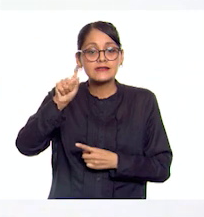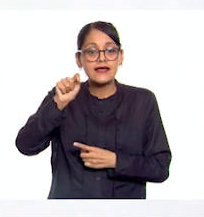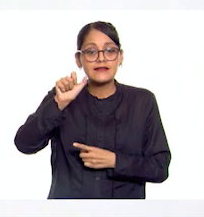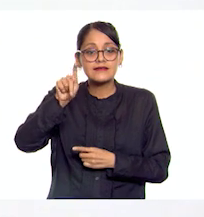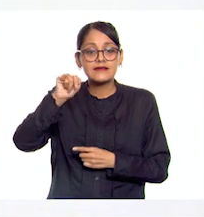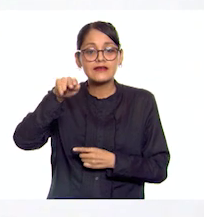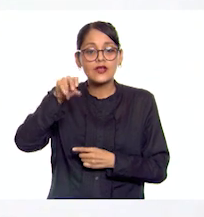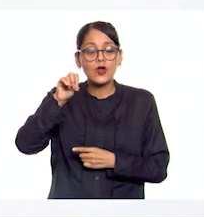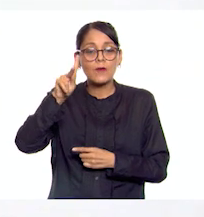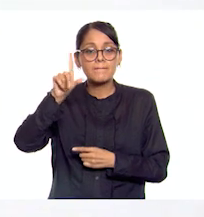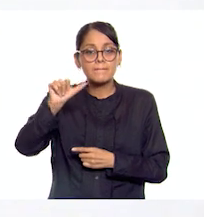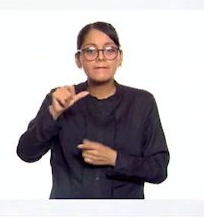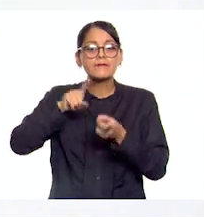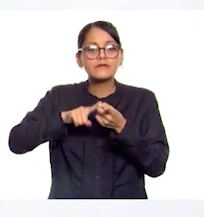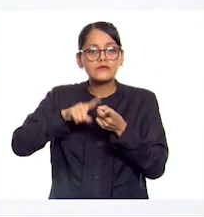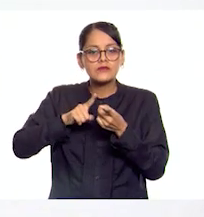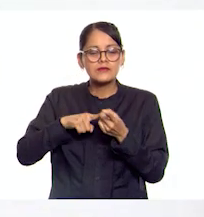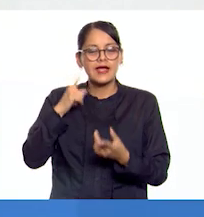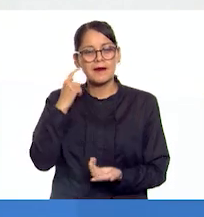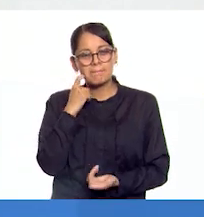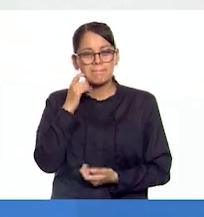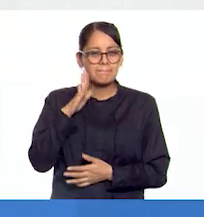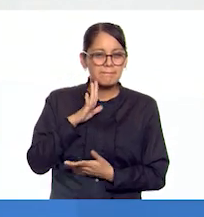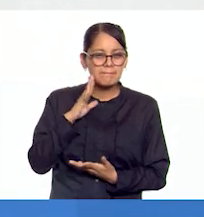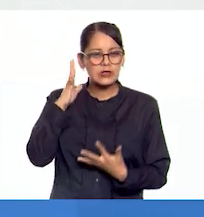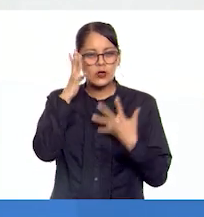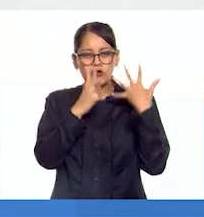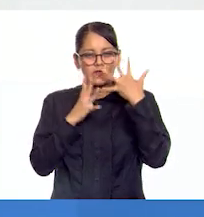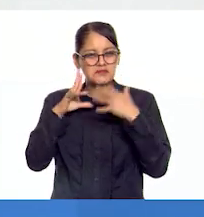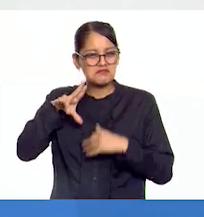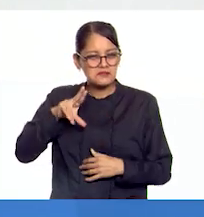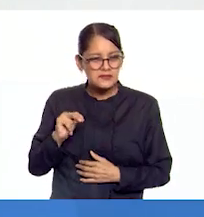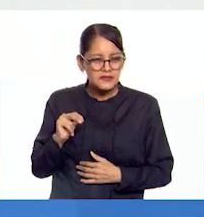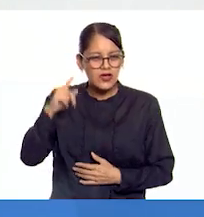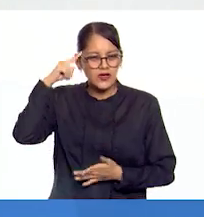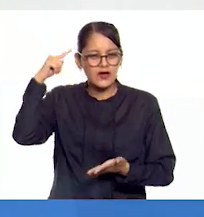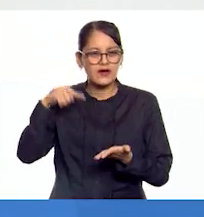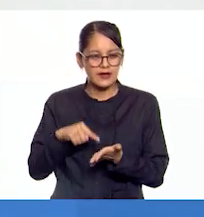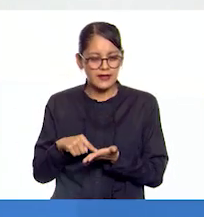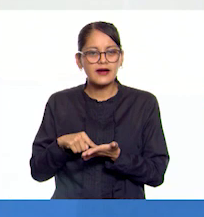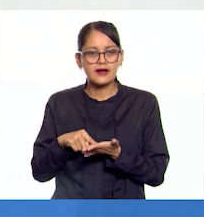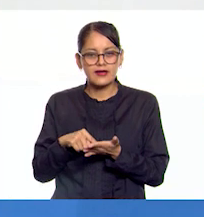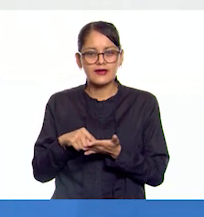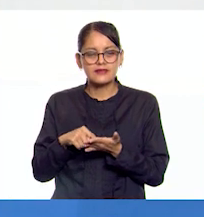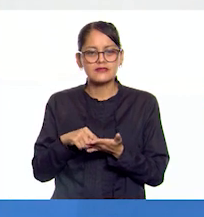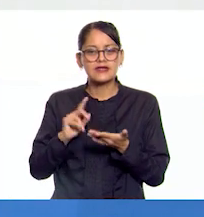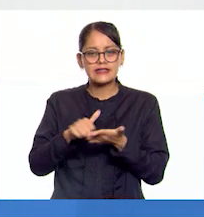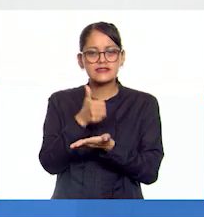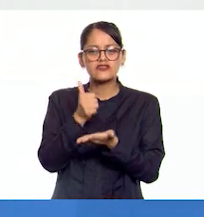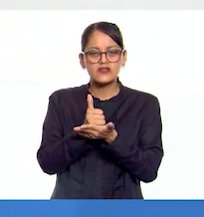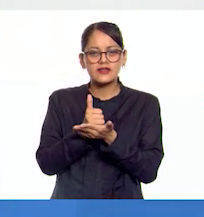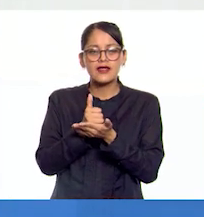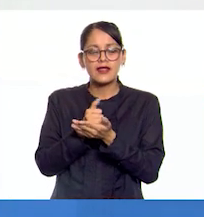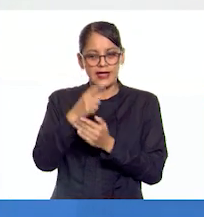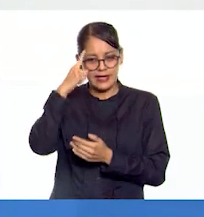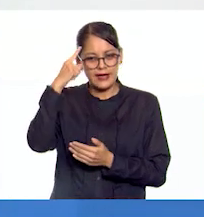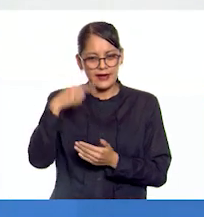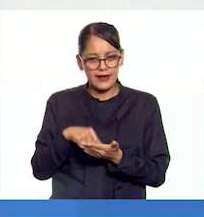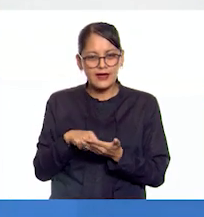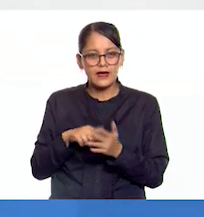Si no me desoriento, creo que la ciudad de Constantinopla estaba